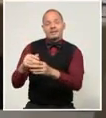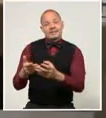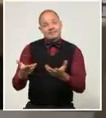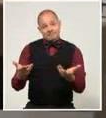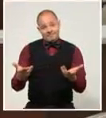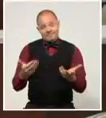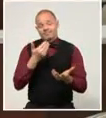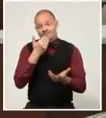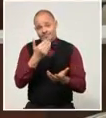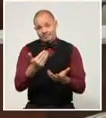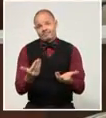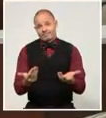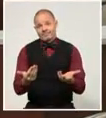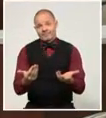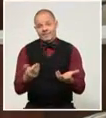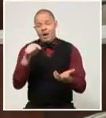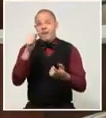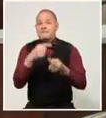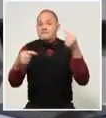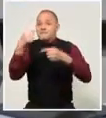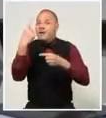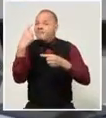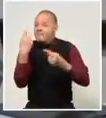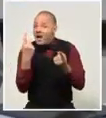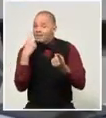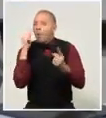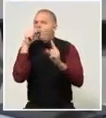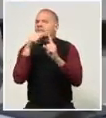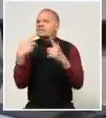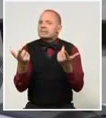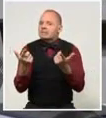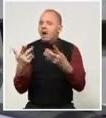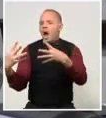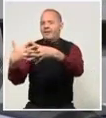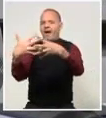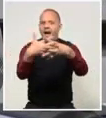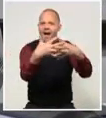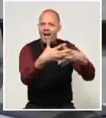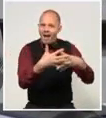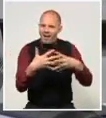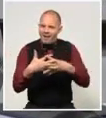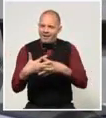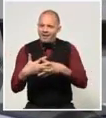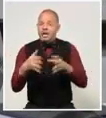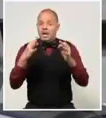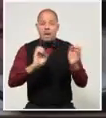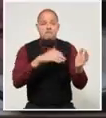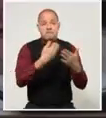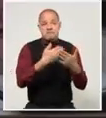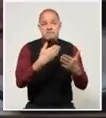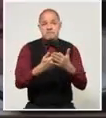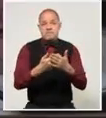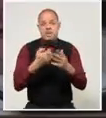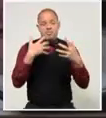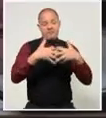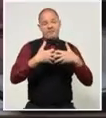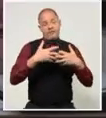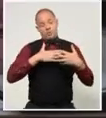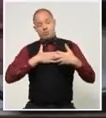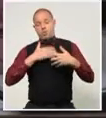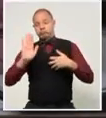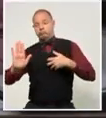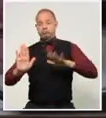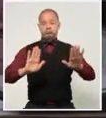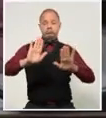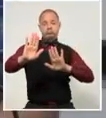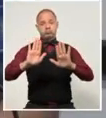cadenas de suministros y logísticas que proponen los expertos. Cambiar las maneras de hacer las empresas, integrarse unas con